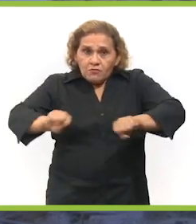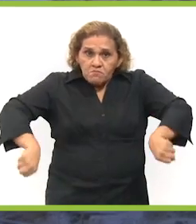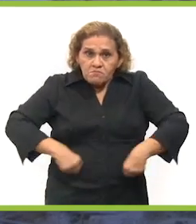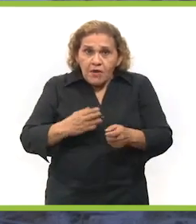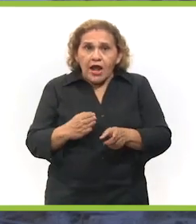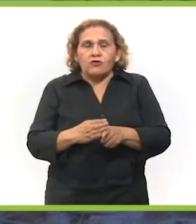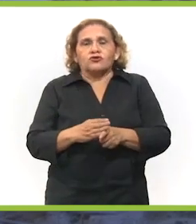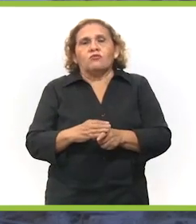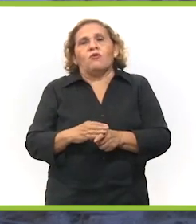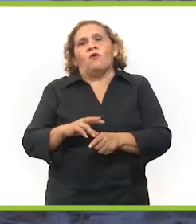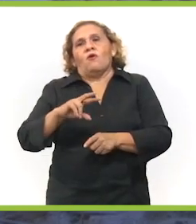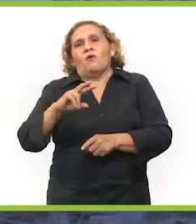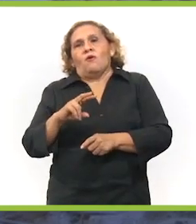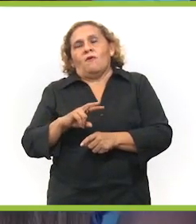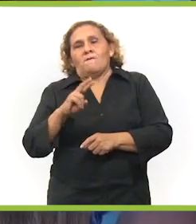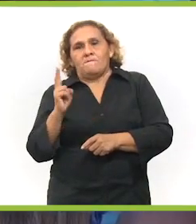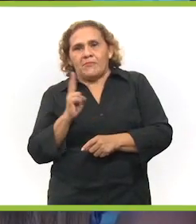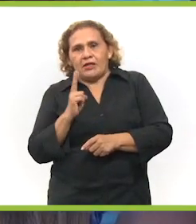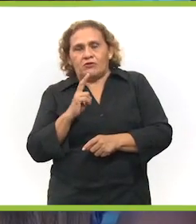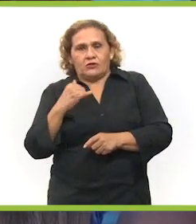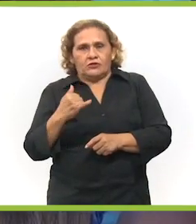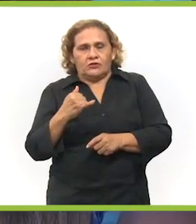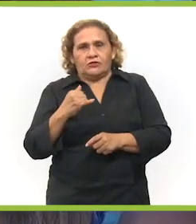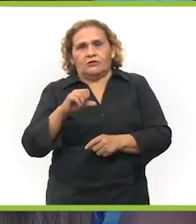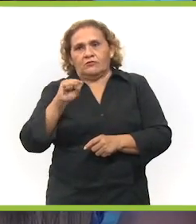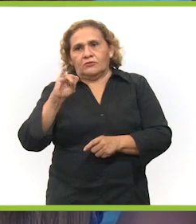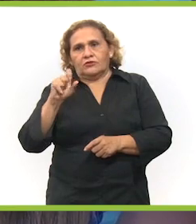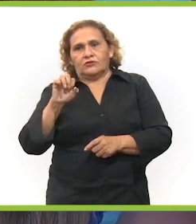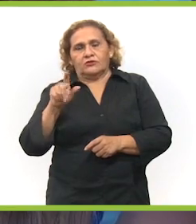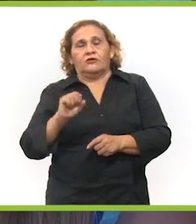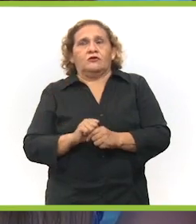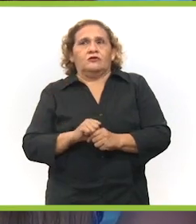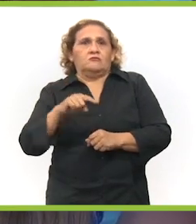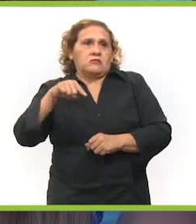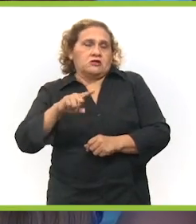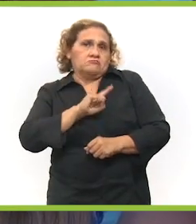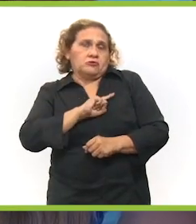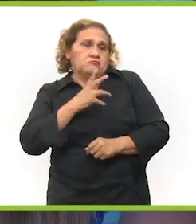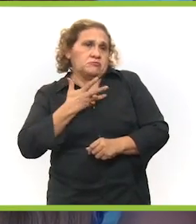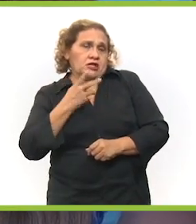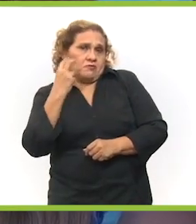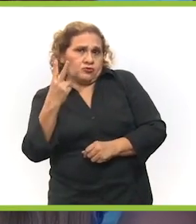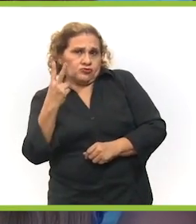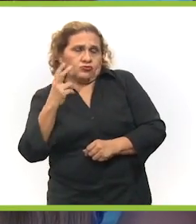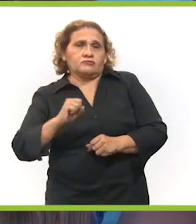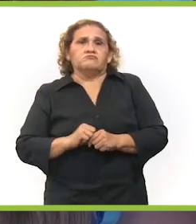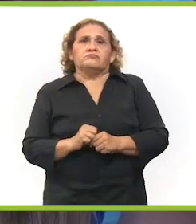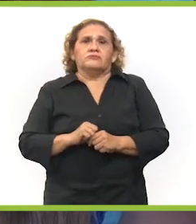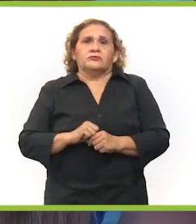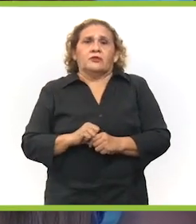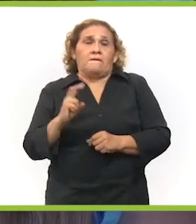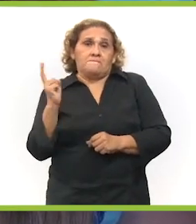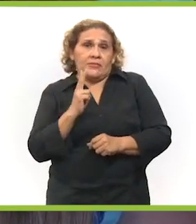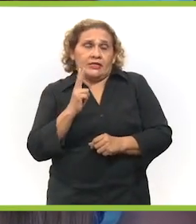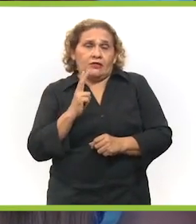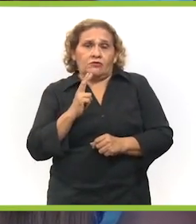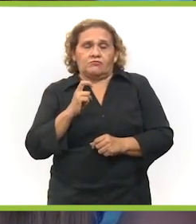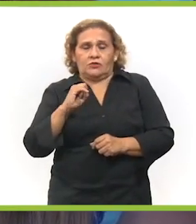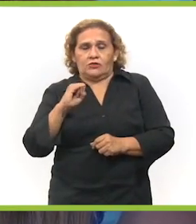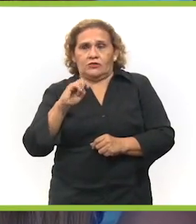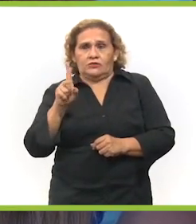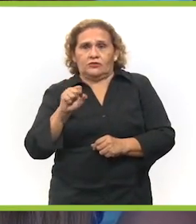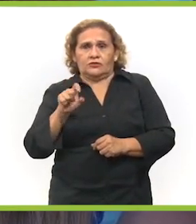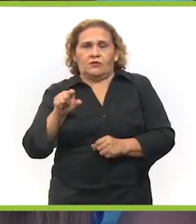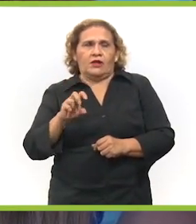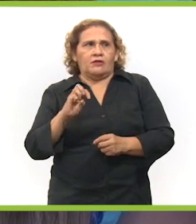Valladolid e Isamal. Así es, una muy buena noticia. Ustedes saben que en Yucatán solamente teníamos dos pueblos mágicos, como tú bien